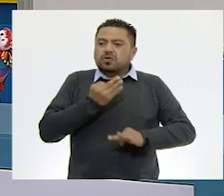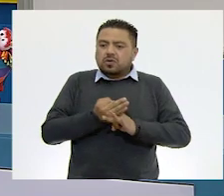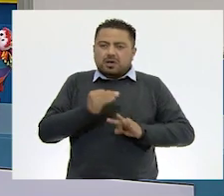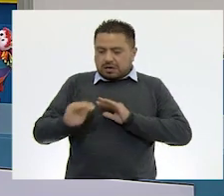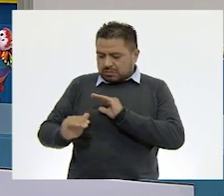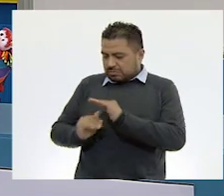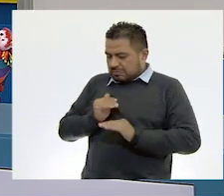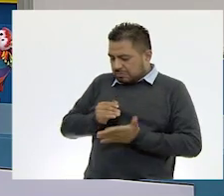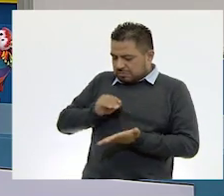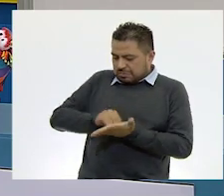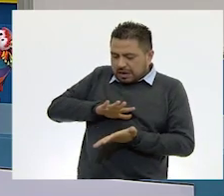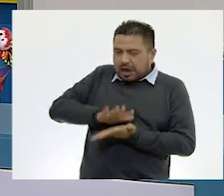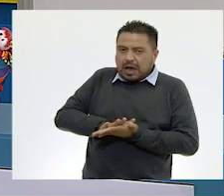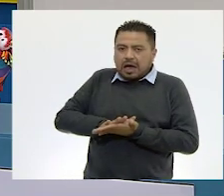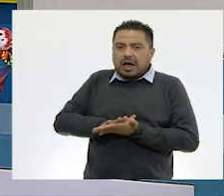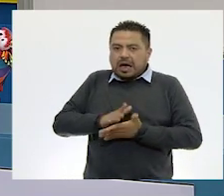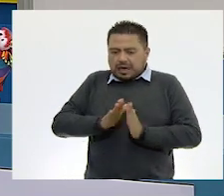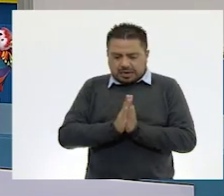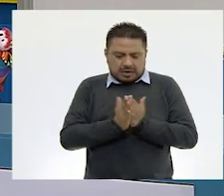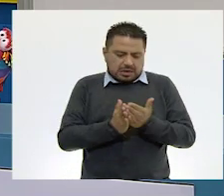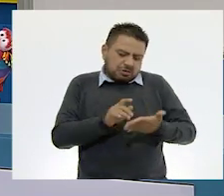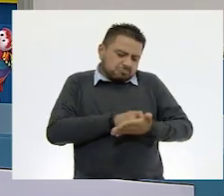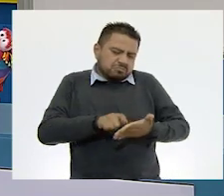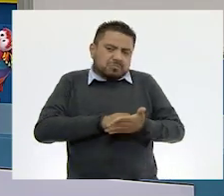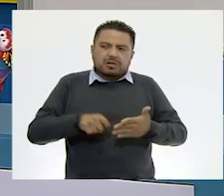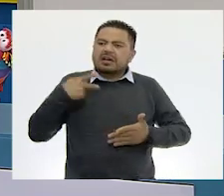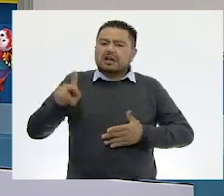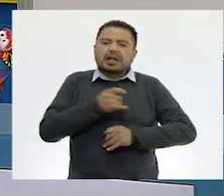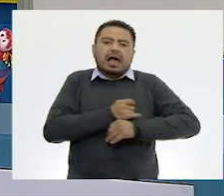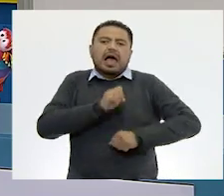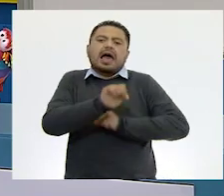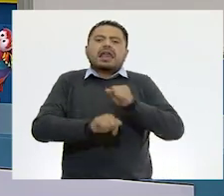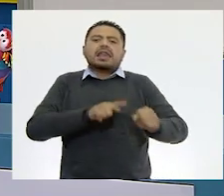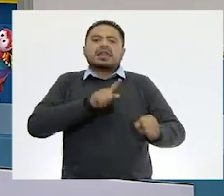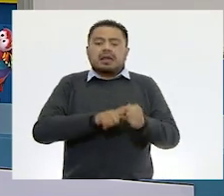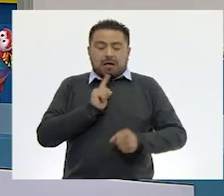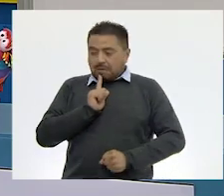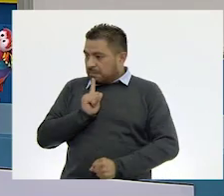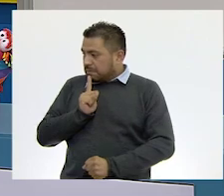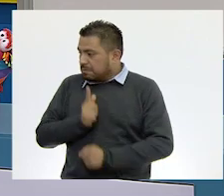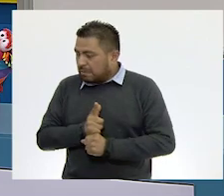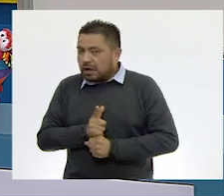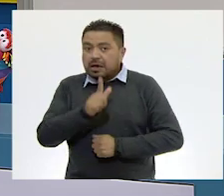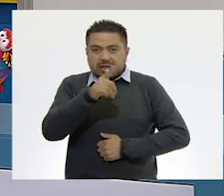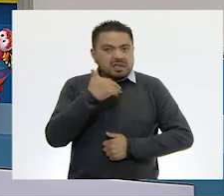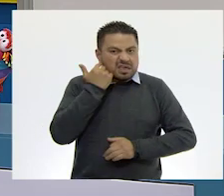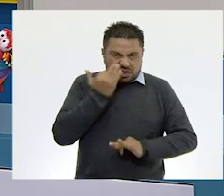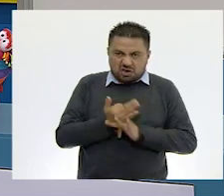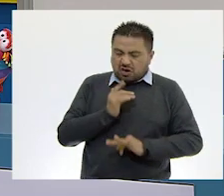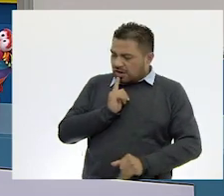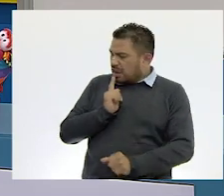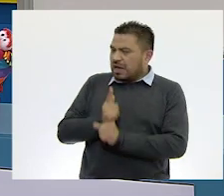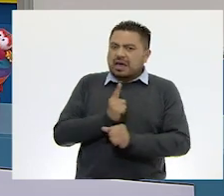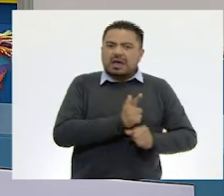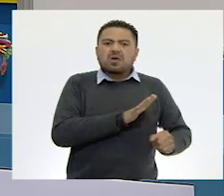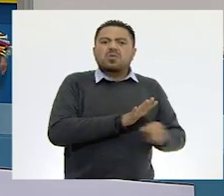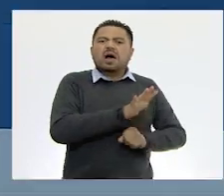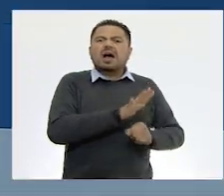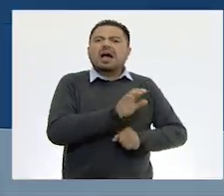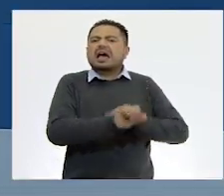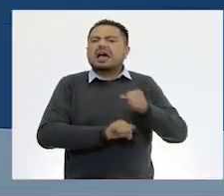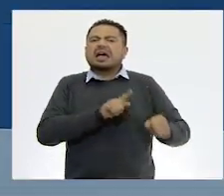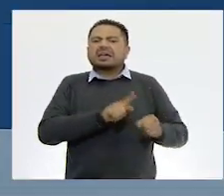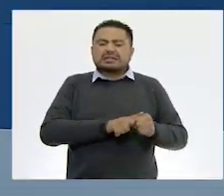llegar su registro de su diario de campo, de un animal que observó. ¿Quieren adivinar de qué animal se trata?